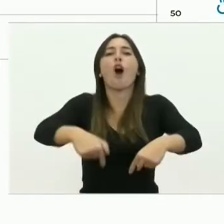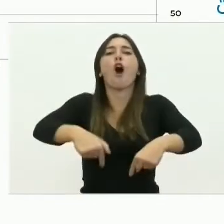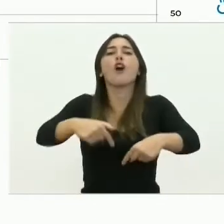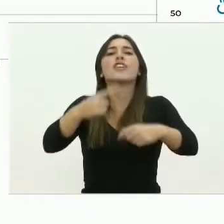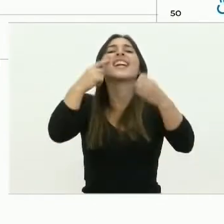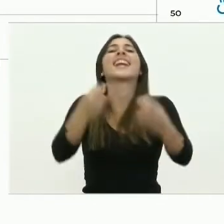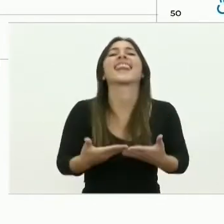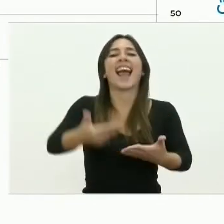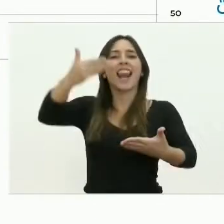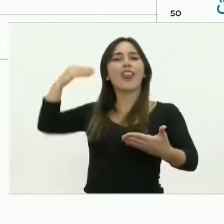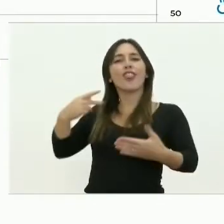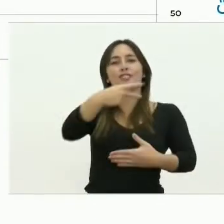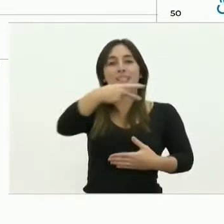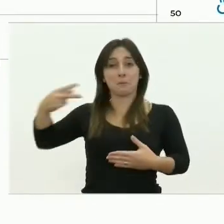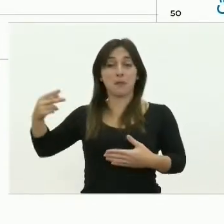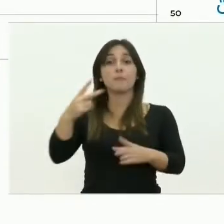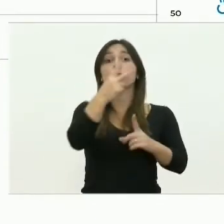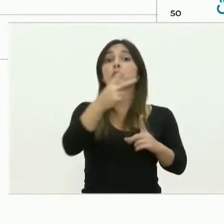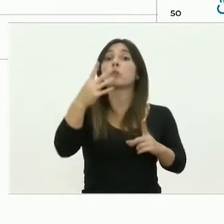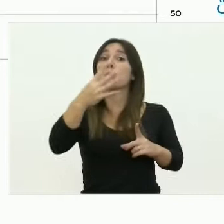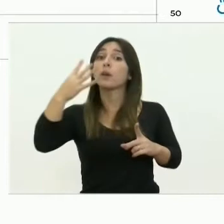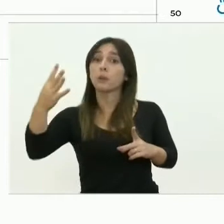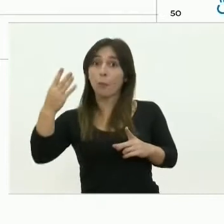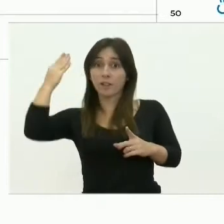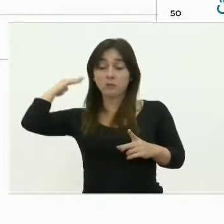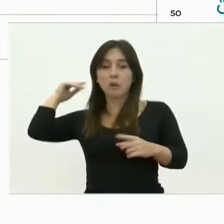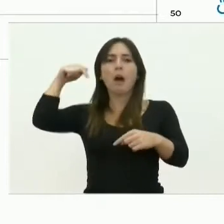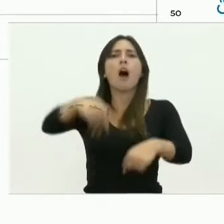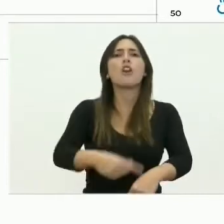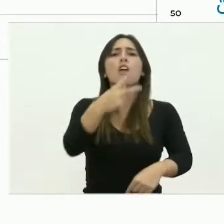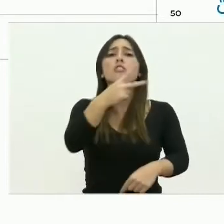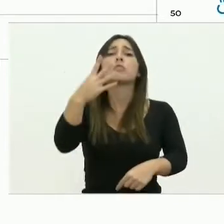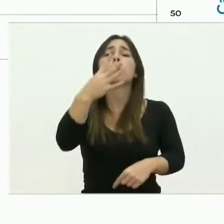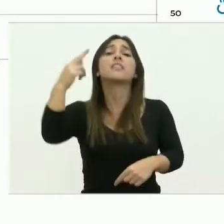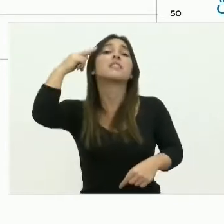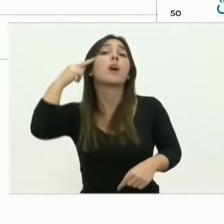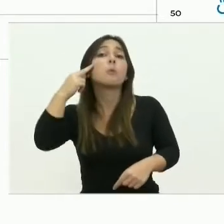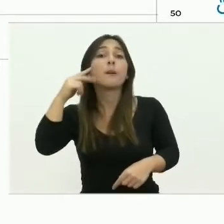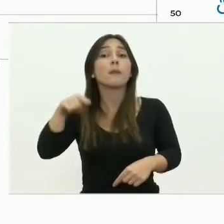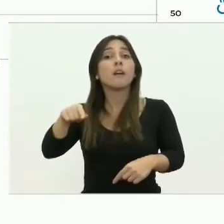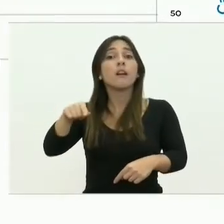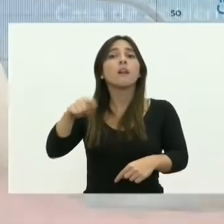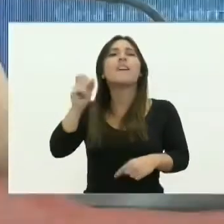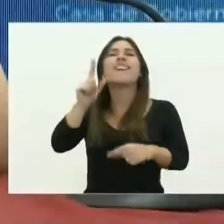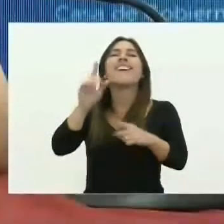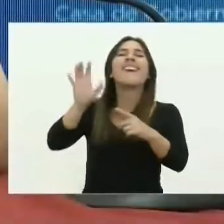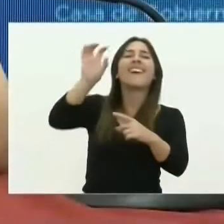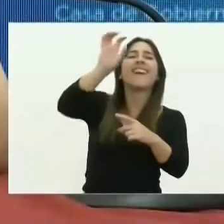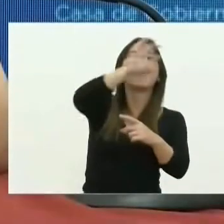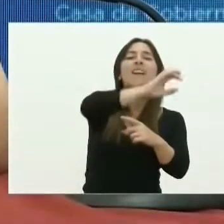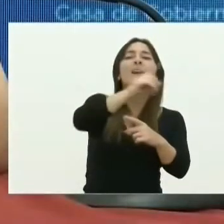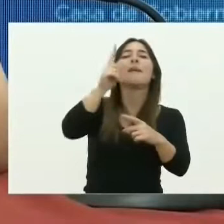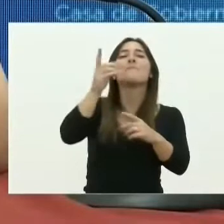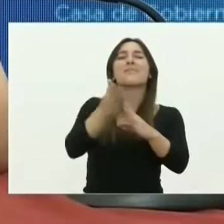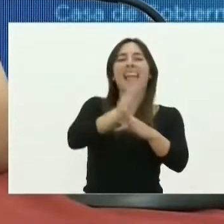De 244, hoy tenemos 249 casos, pero ninguno de esos casos ocurrió en las regiones donde estas